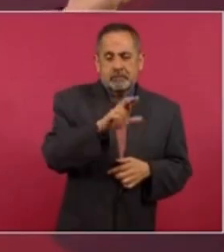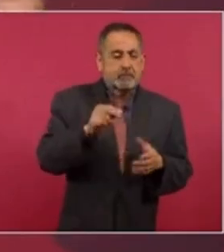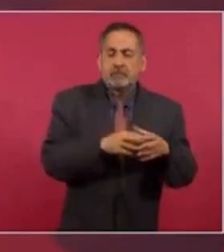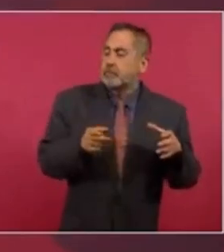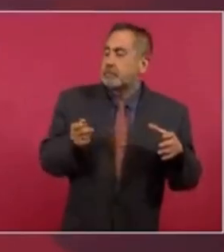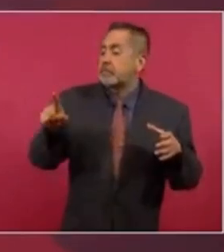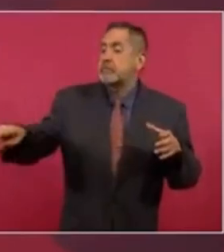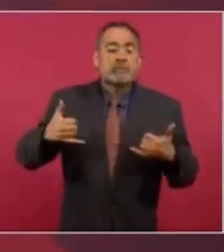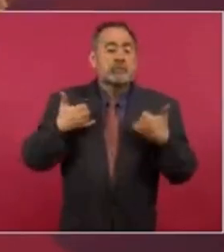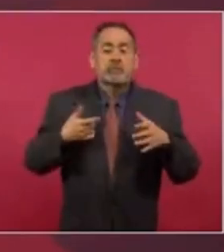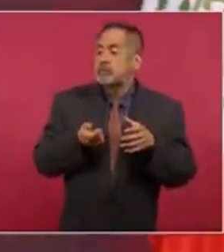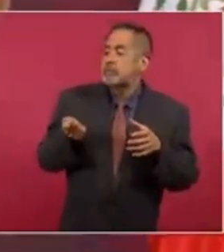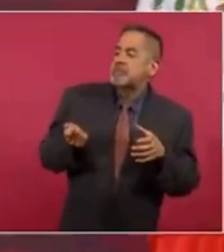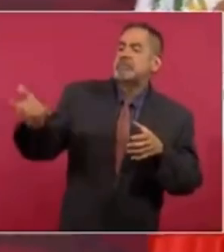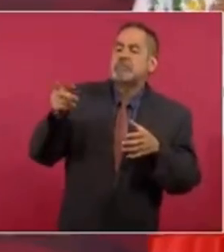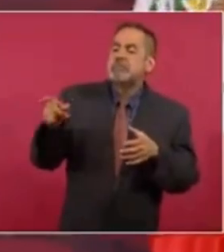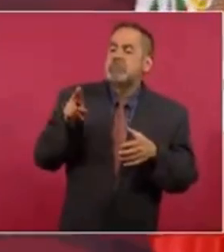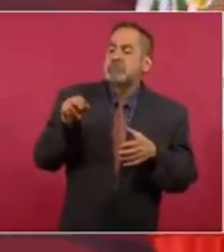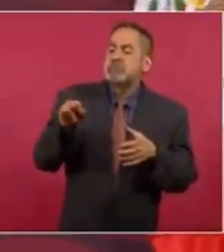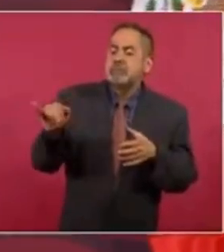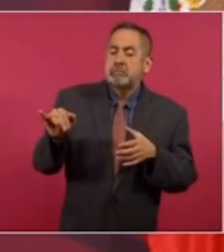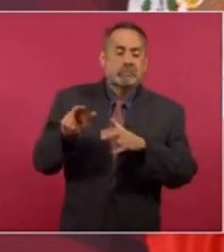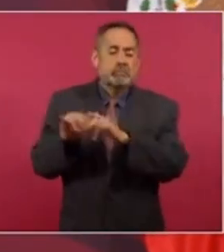les llame a Ninis, que ni estudian ni trabajan.